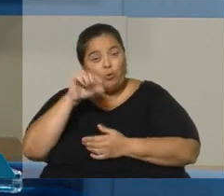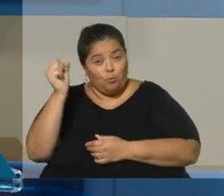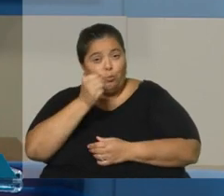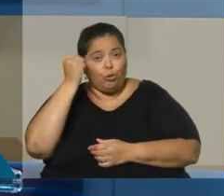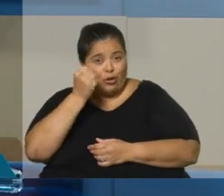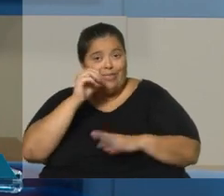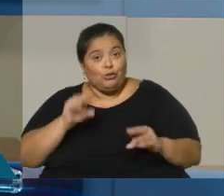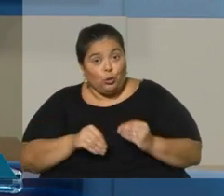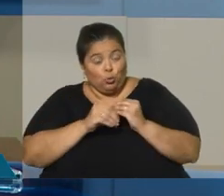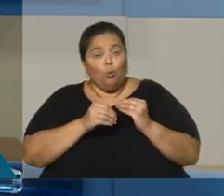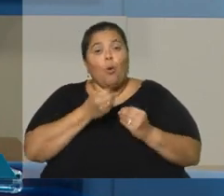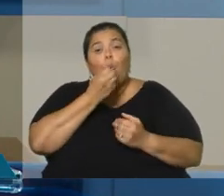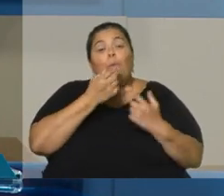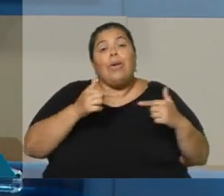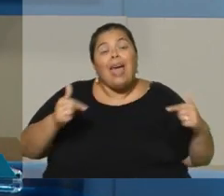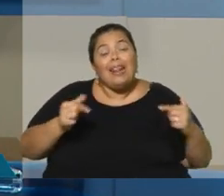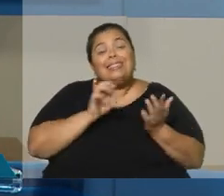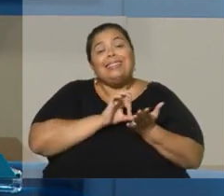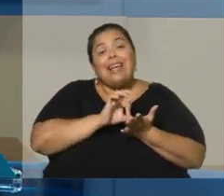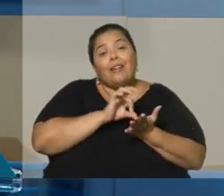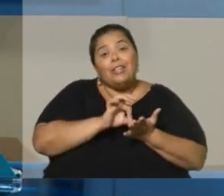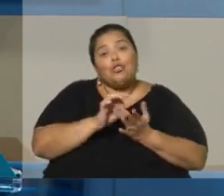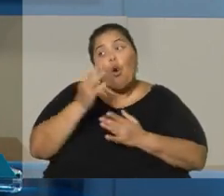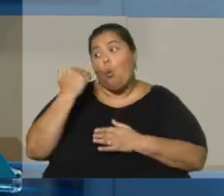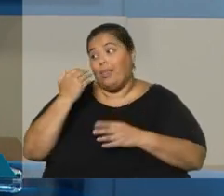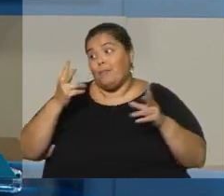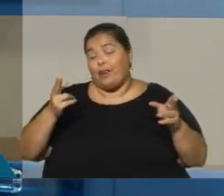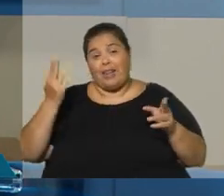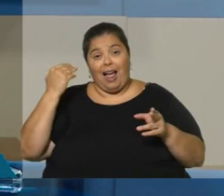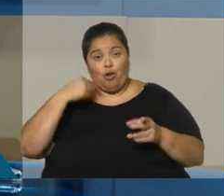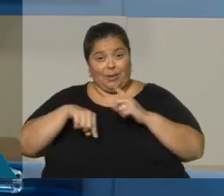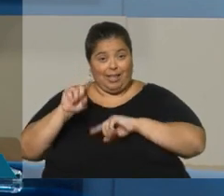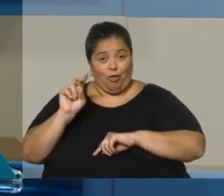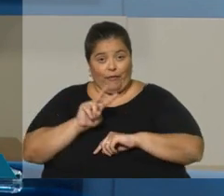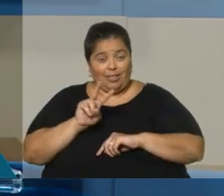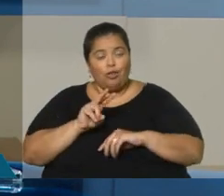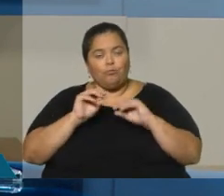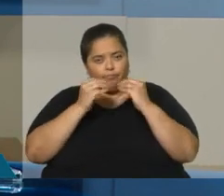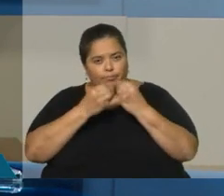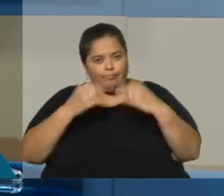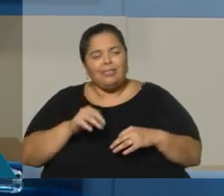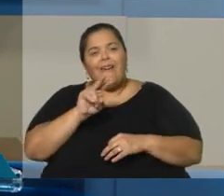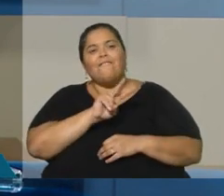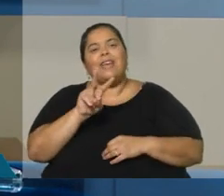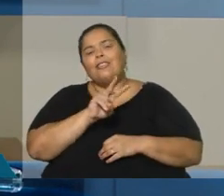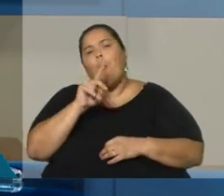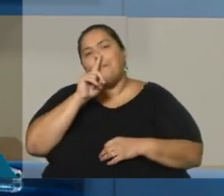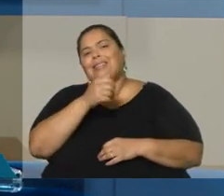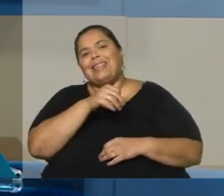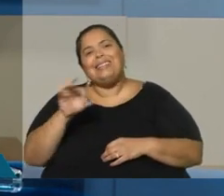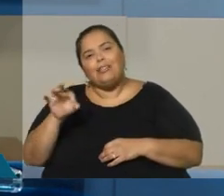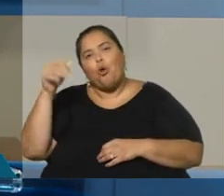bienes y servicios, con la última referencia, año 2022, en cuanto a exportaciones, son 22.600 millones de dólares.